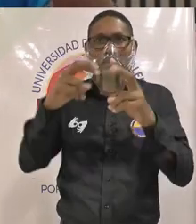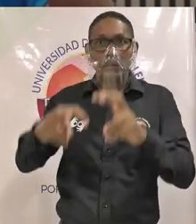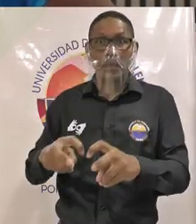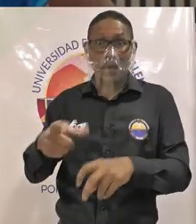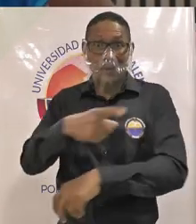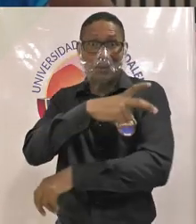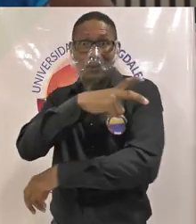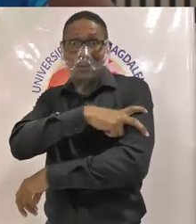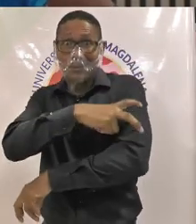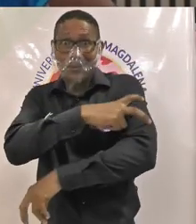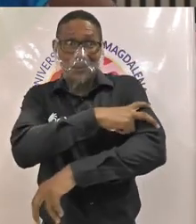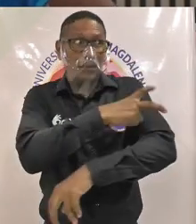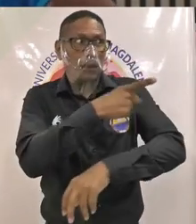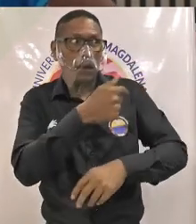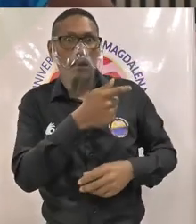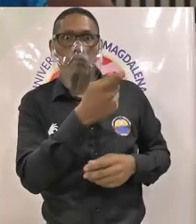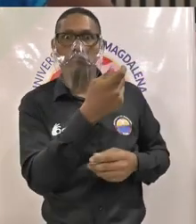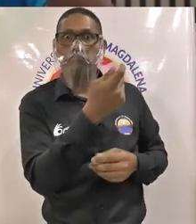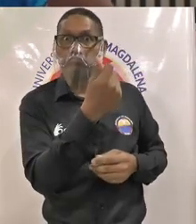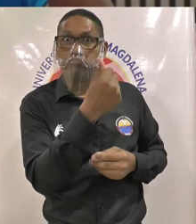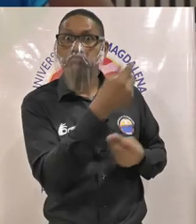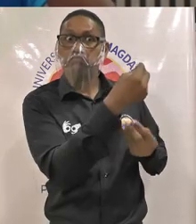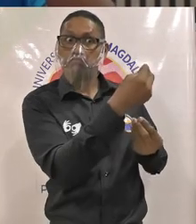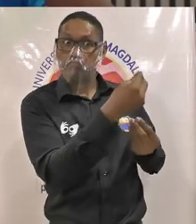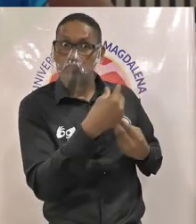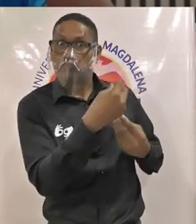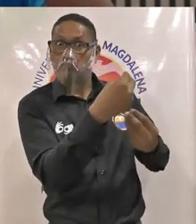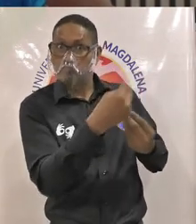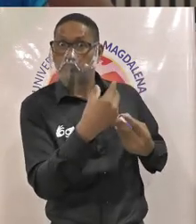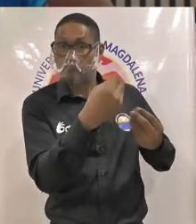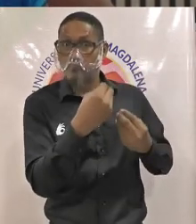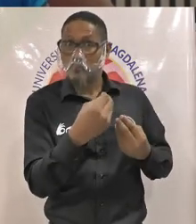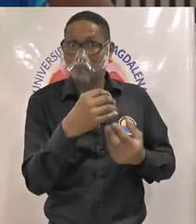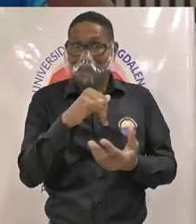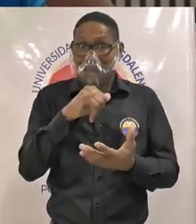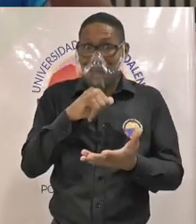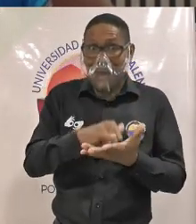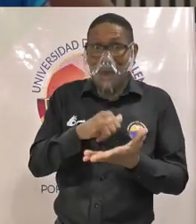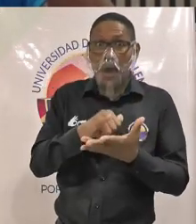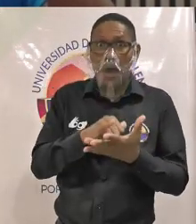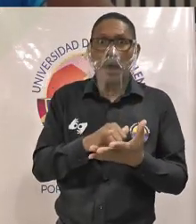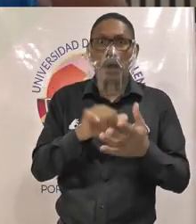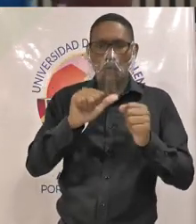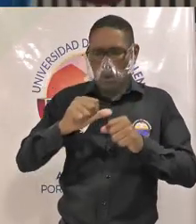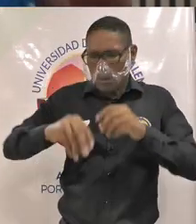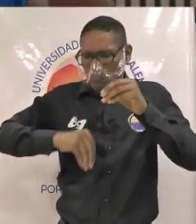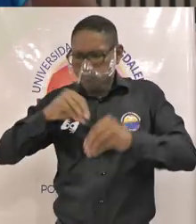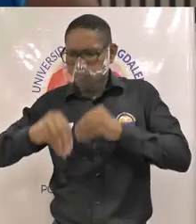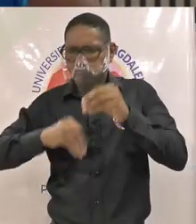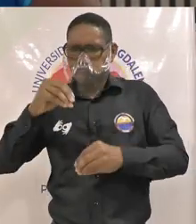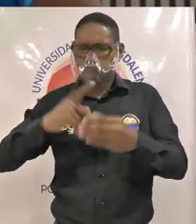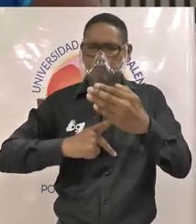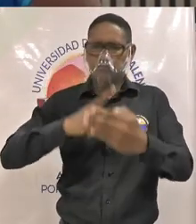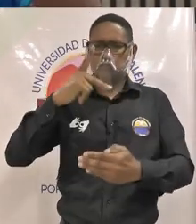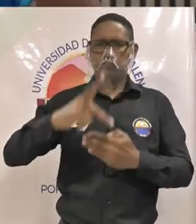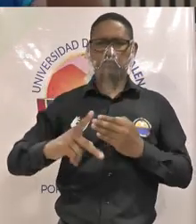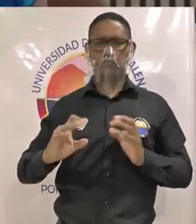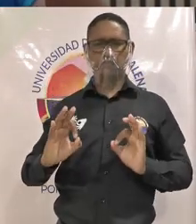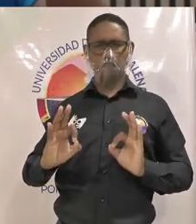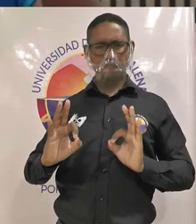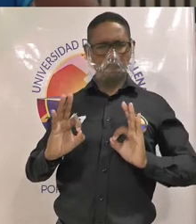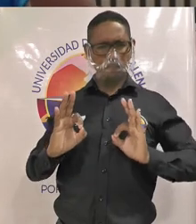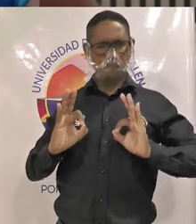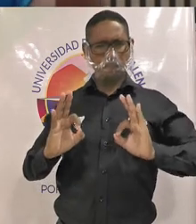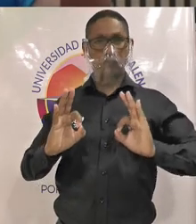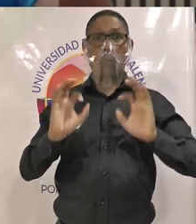remunerados por beneficios económicos puedan finalmente presentar un producto de investigación y esto sea